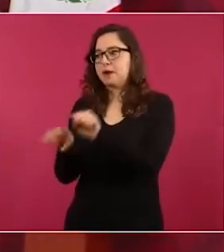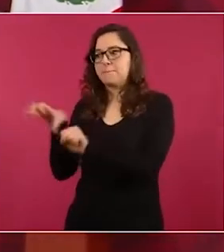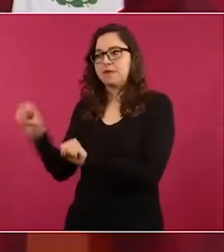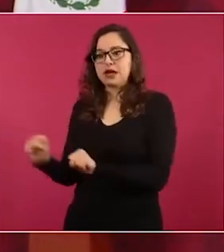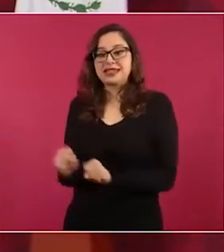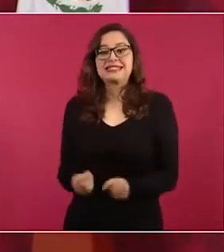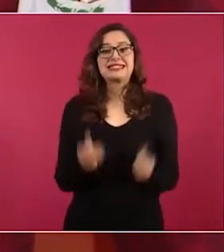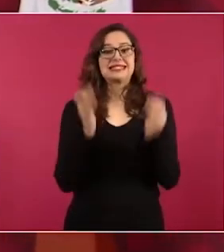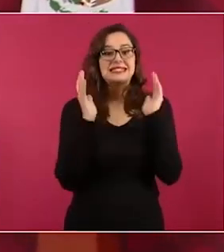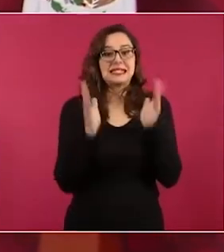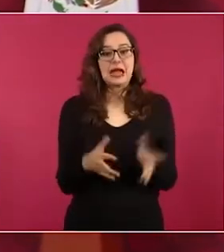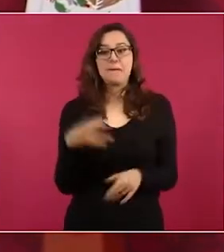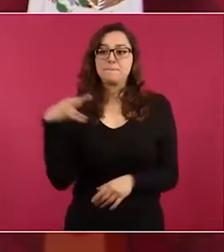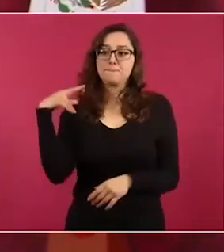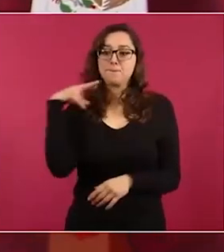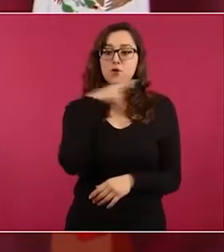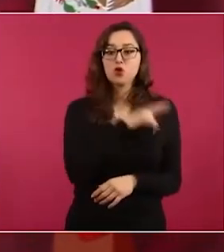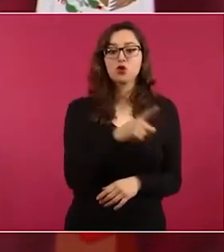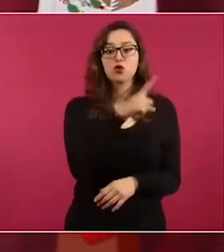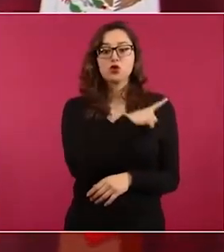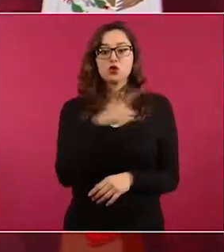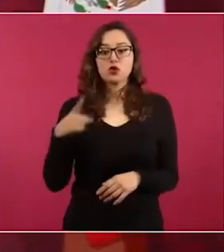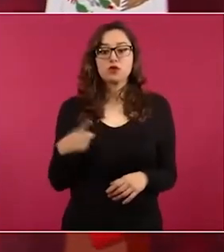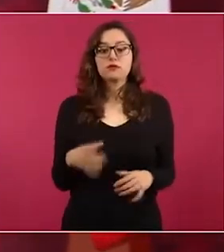Porque